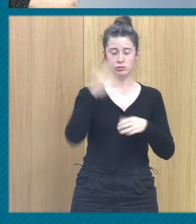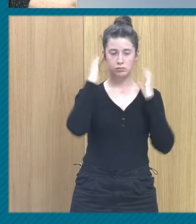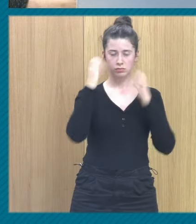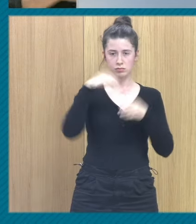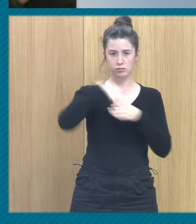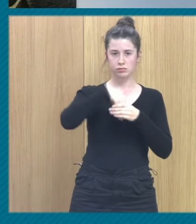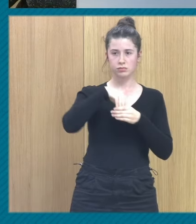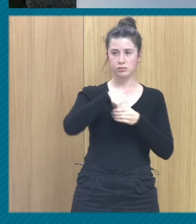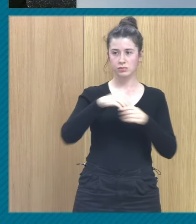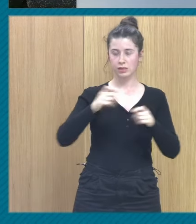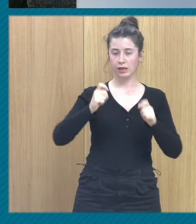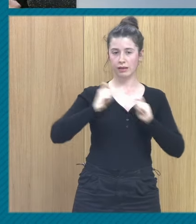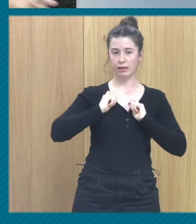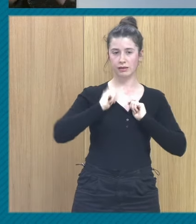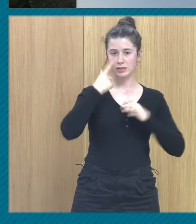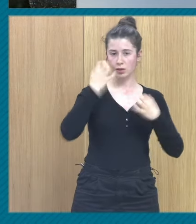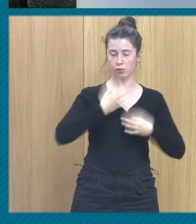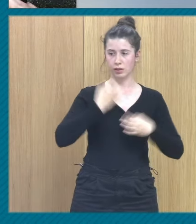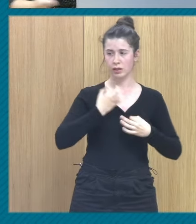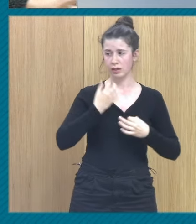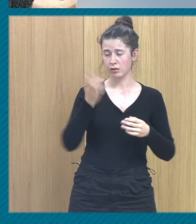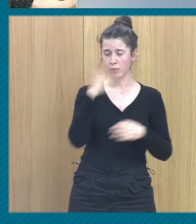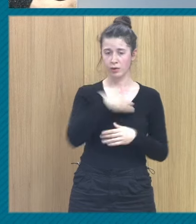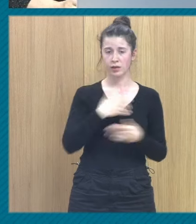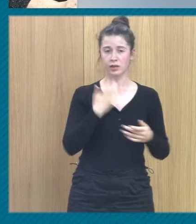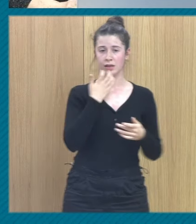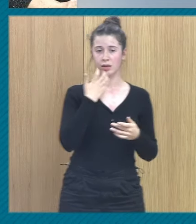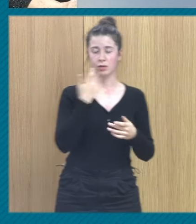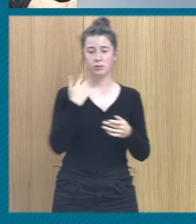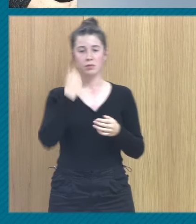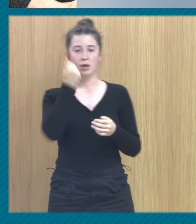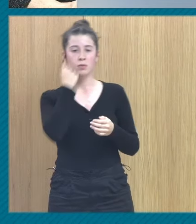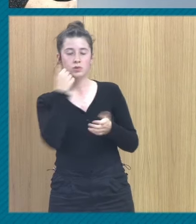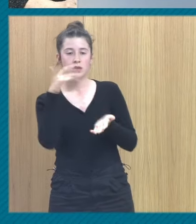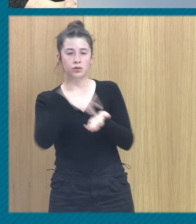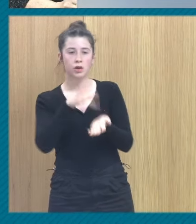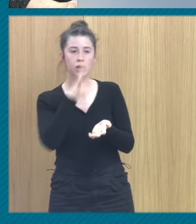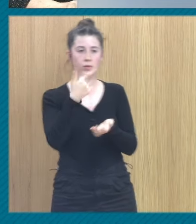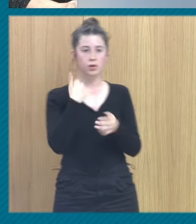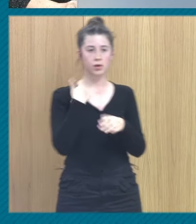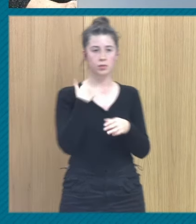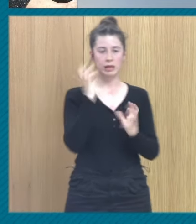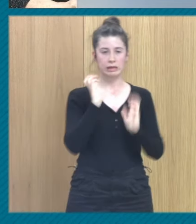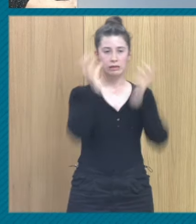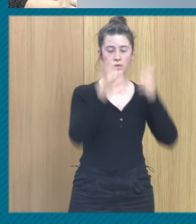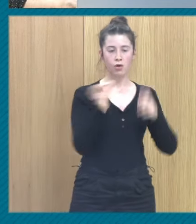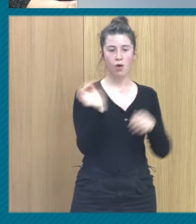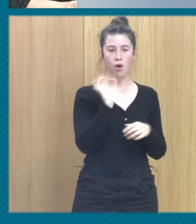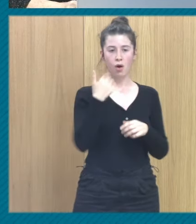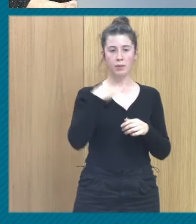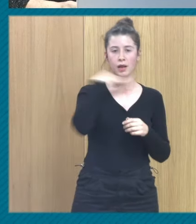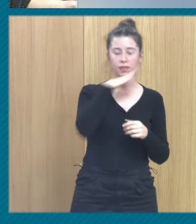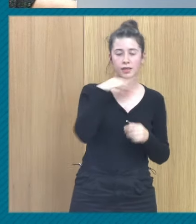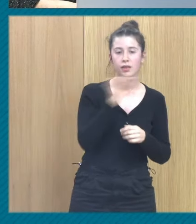vez de abusarme de esa persona porque sí me abusa porque me porto mal o porque he hecho demasiado ruido o porque he sido